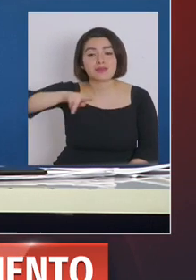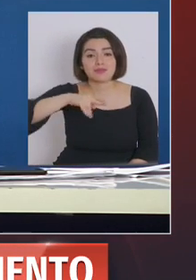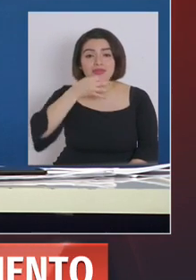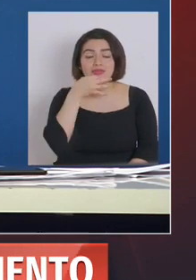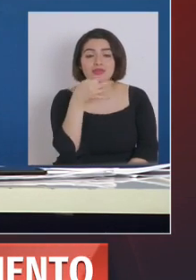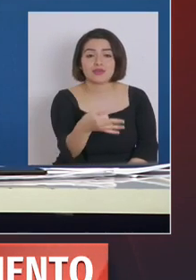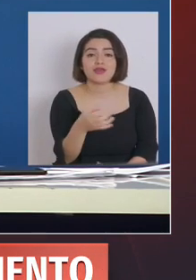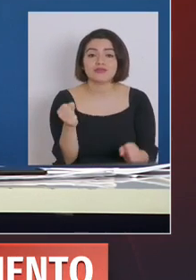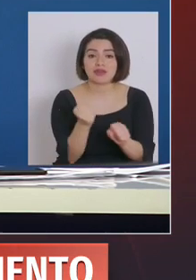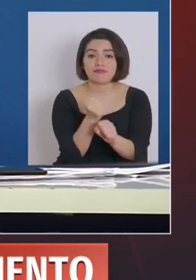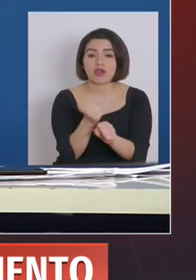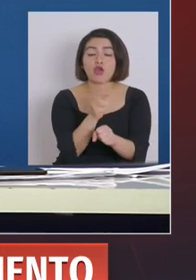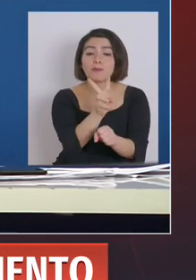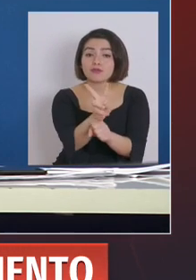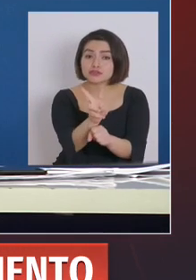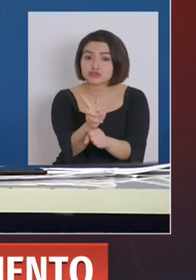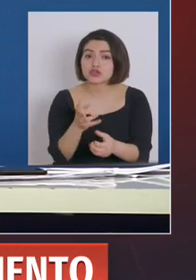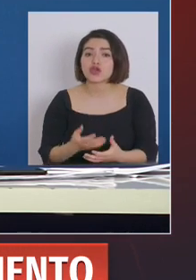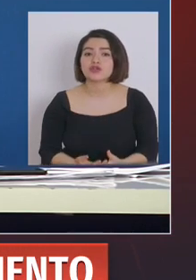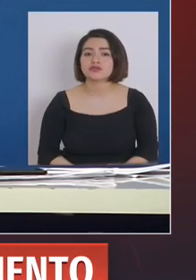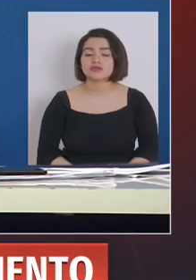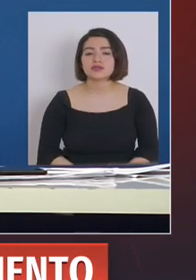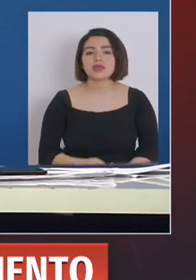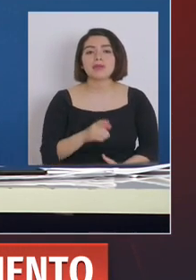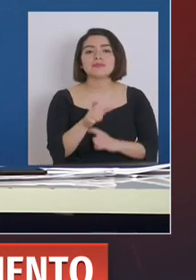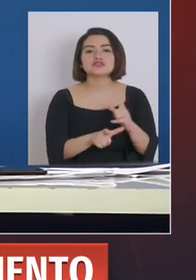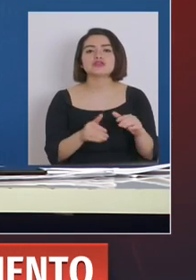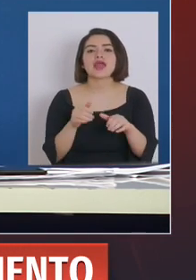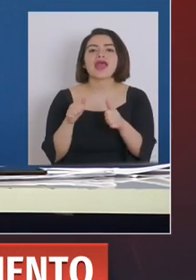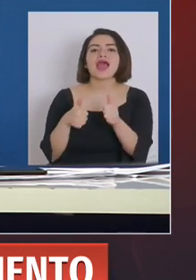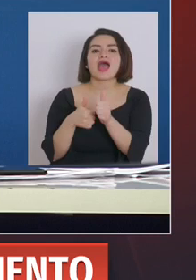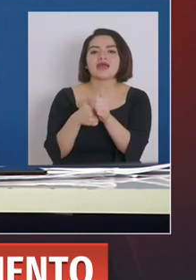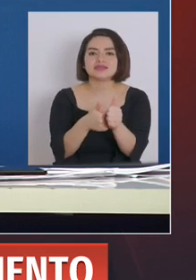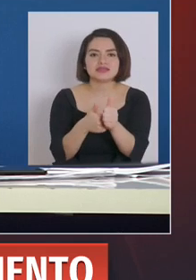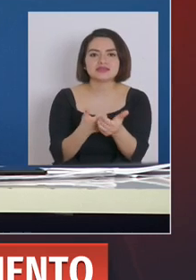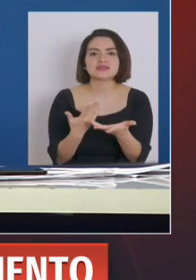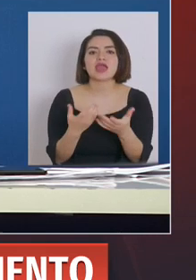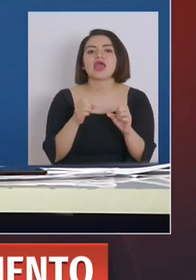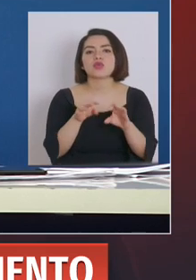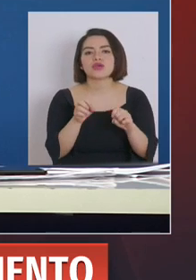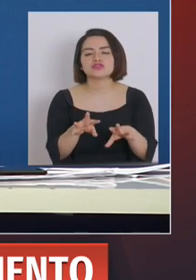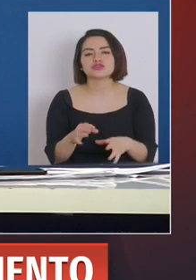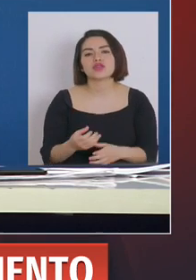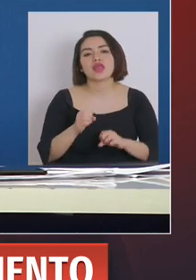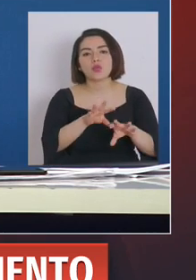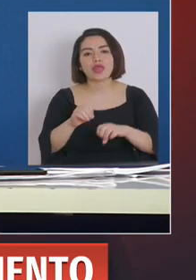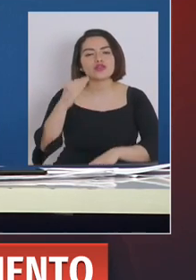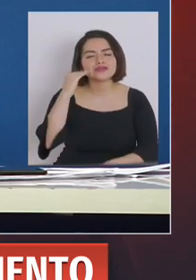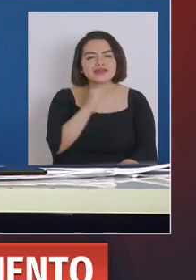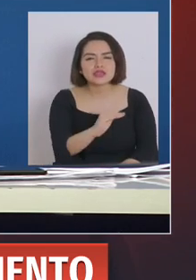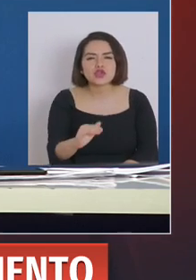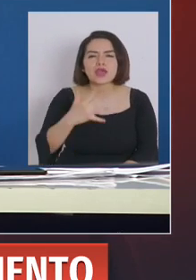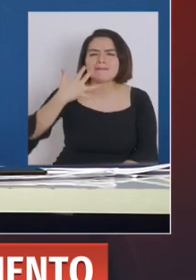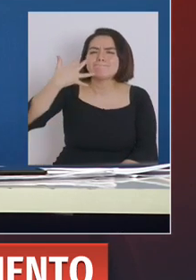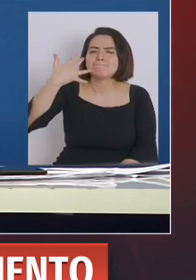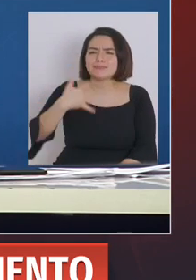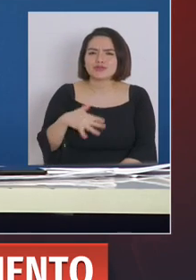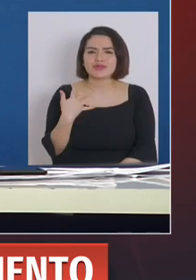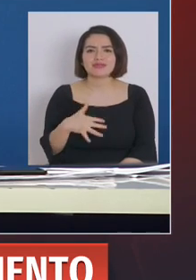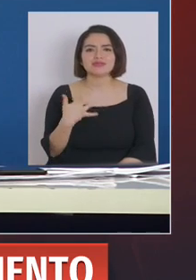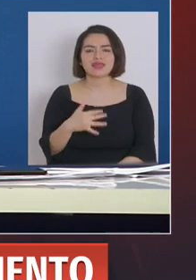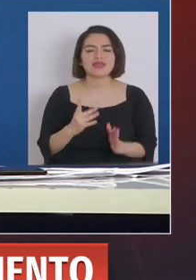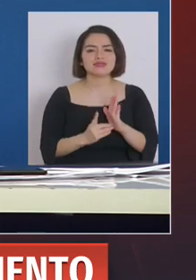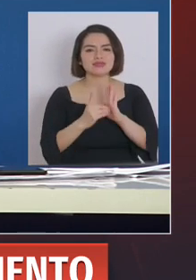trabajo que hacen los profesores, los auxiliares de la educación, las educadoras de párvulos porque son fundamentales para el